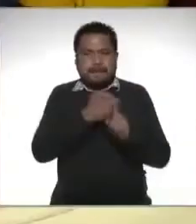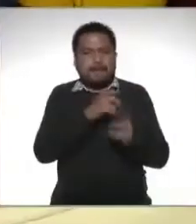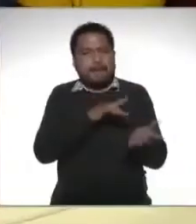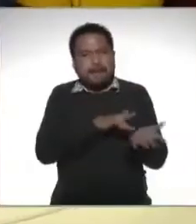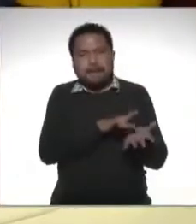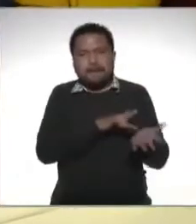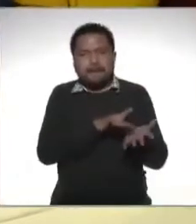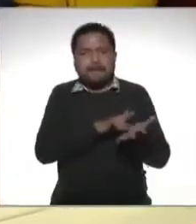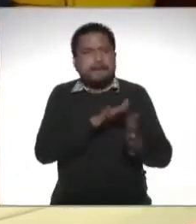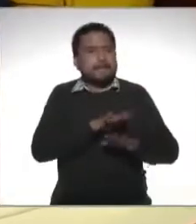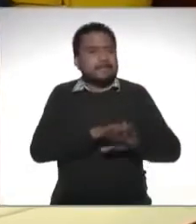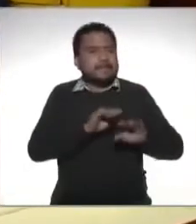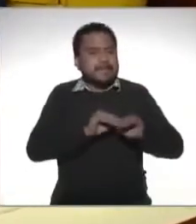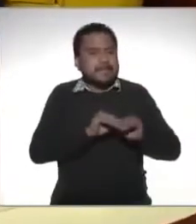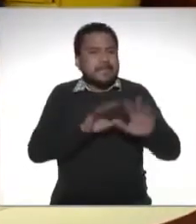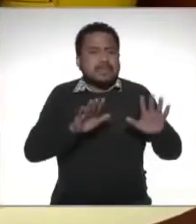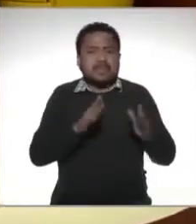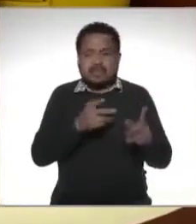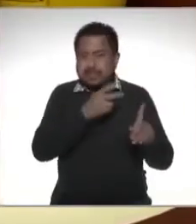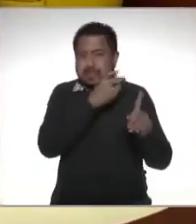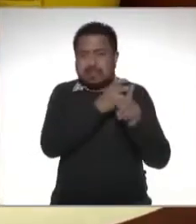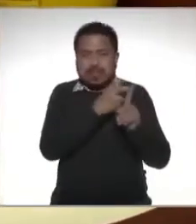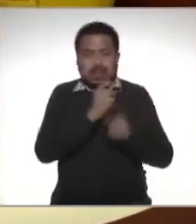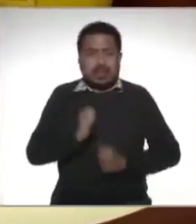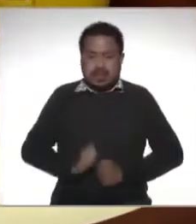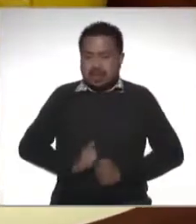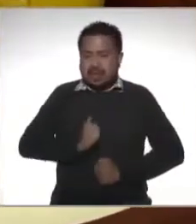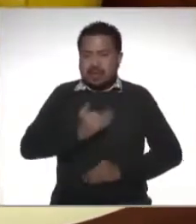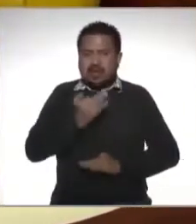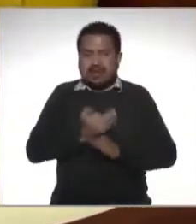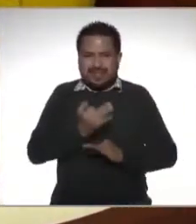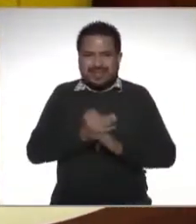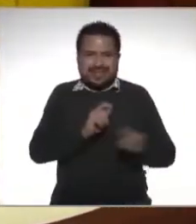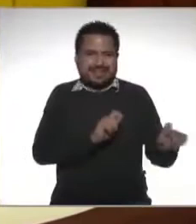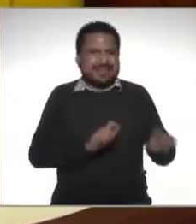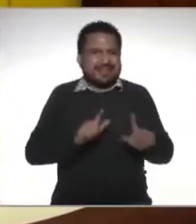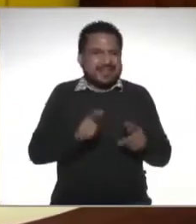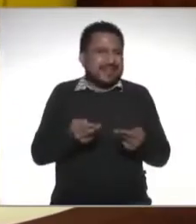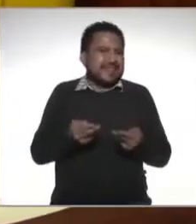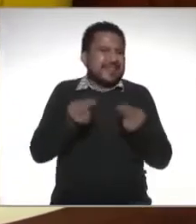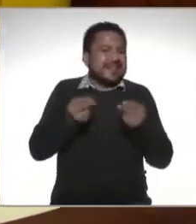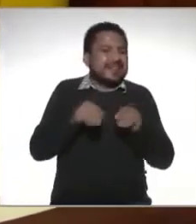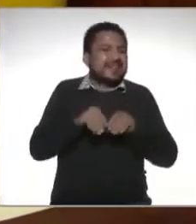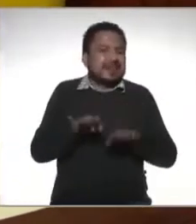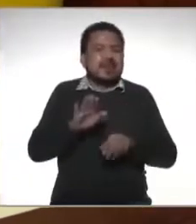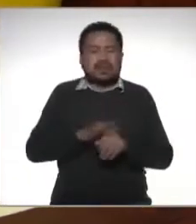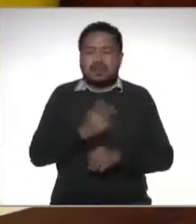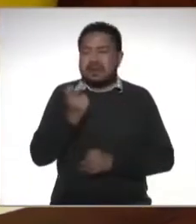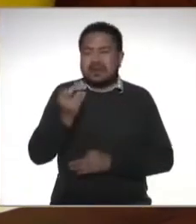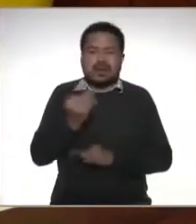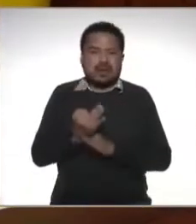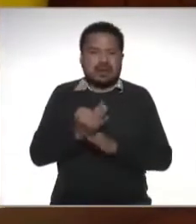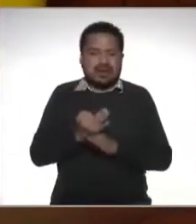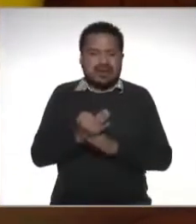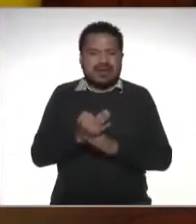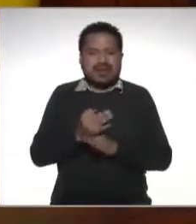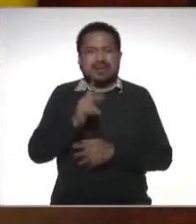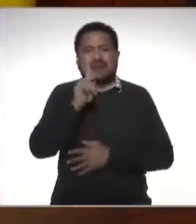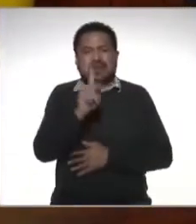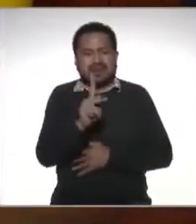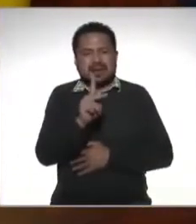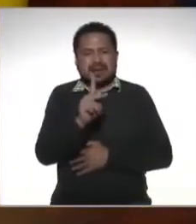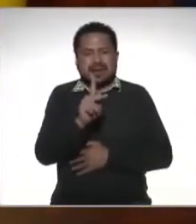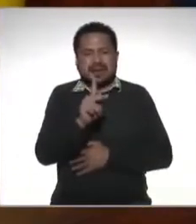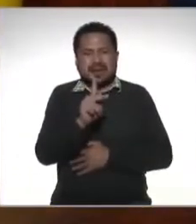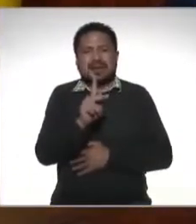apoyar aclarar y bueno pues aquí aprovechar el comercial y para eso pues tenemos a la Procuraduría de la Defensa del Contribuyente